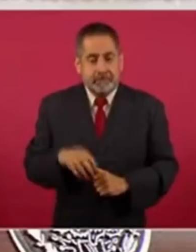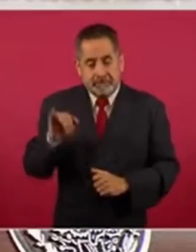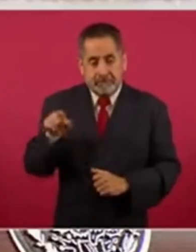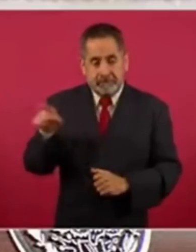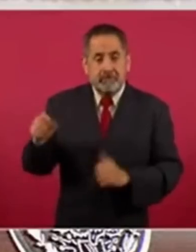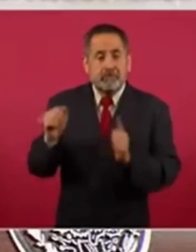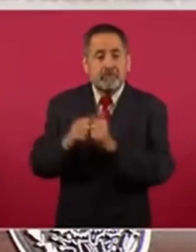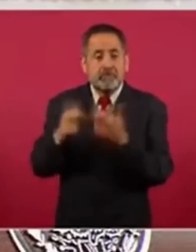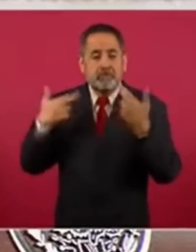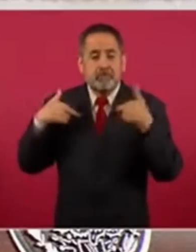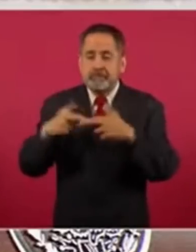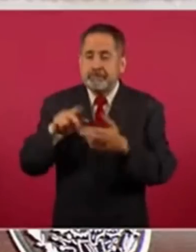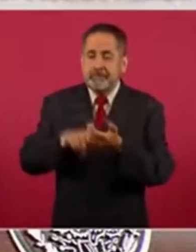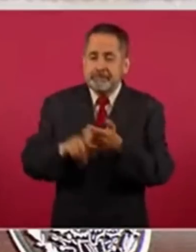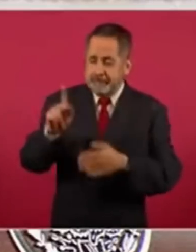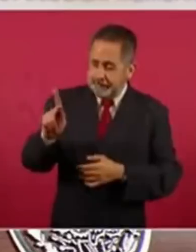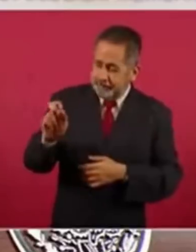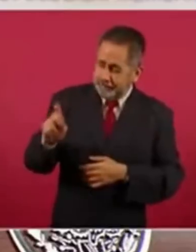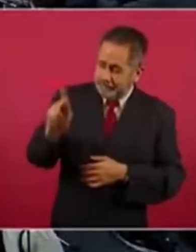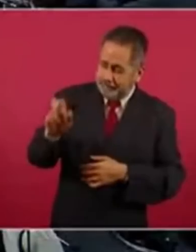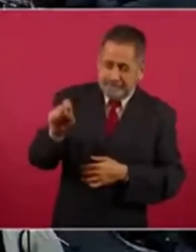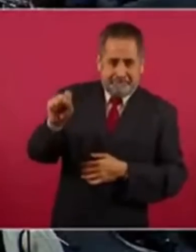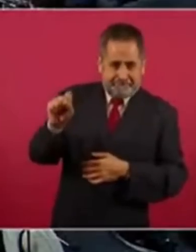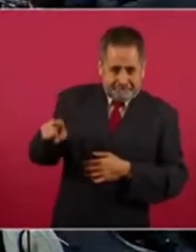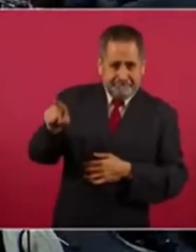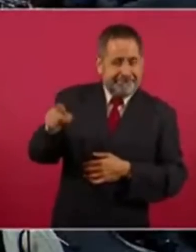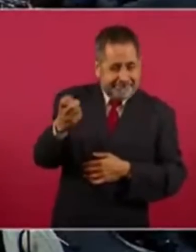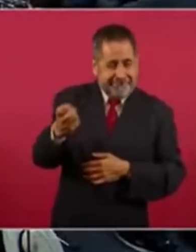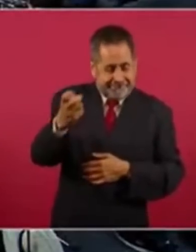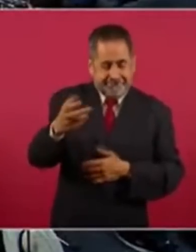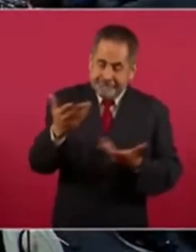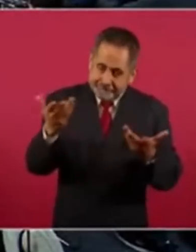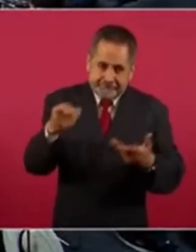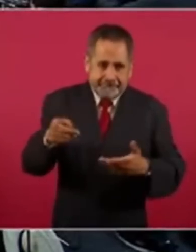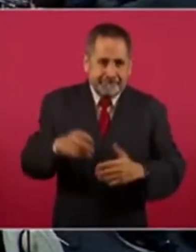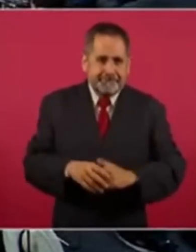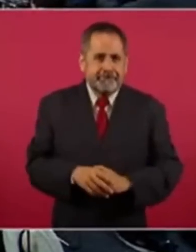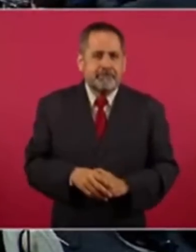con el Maestro Pepe, exactamente. Bueno,